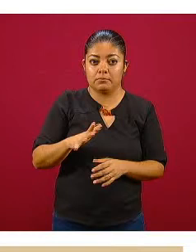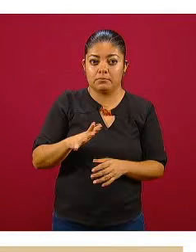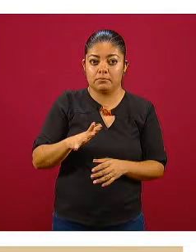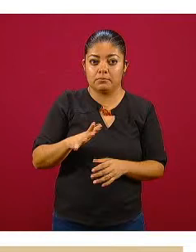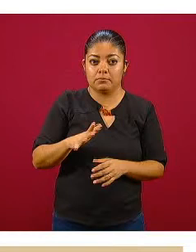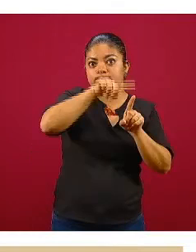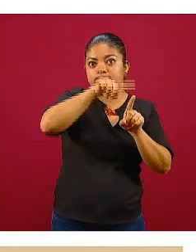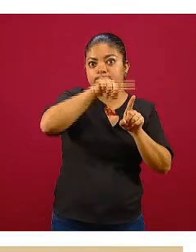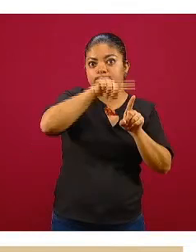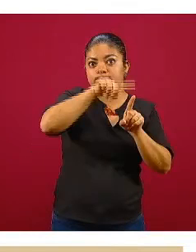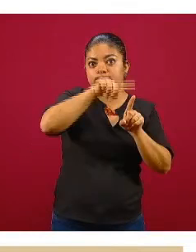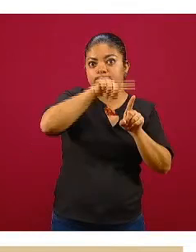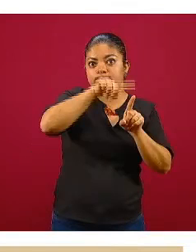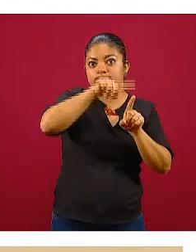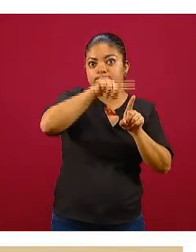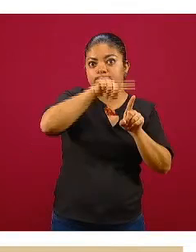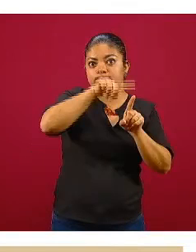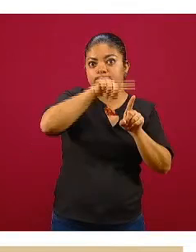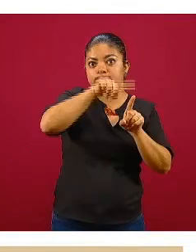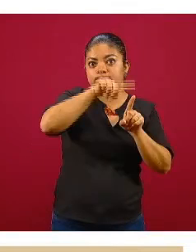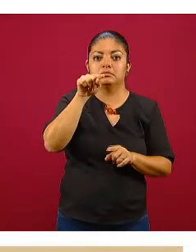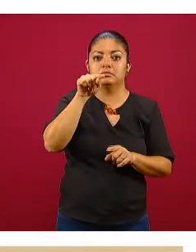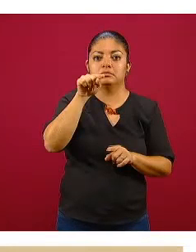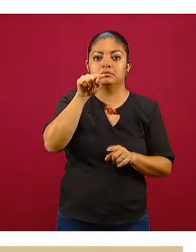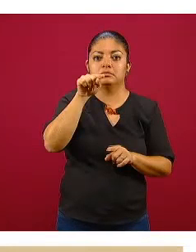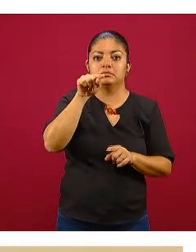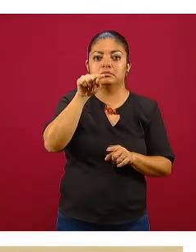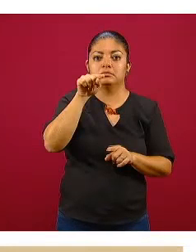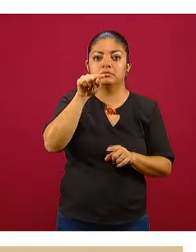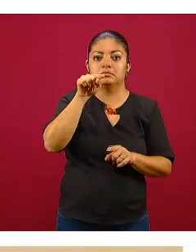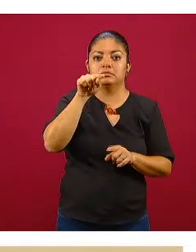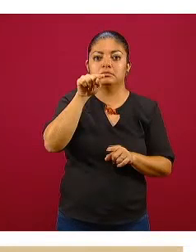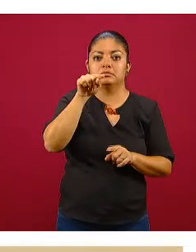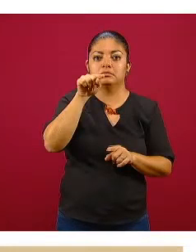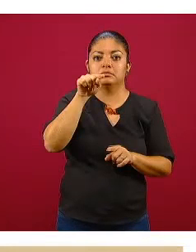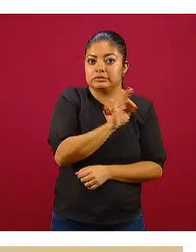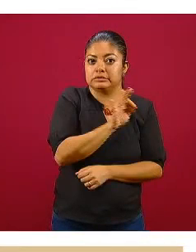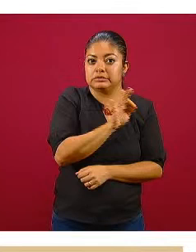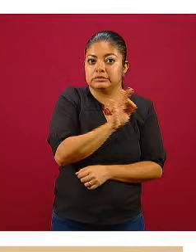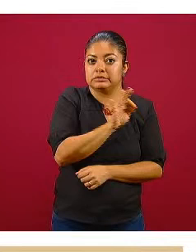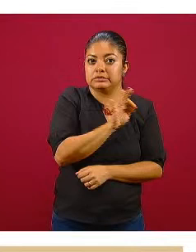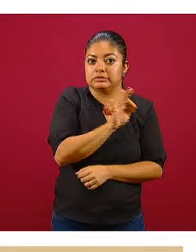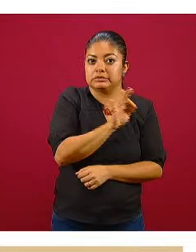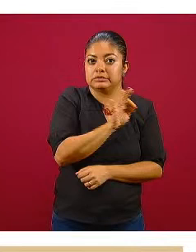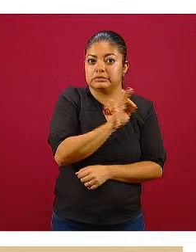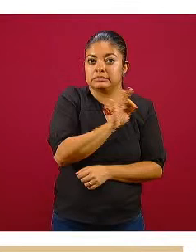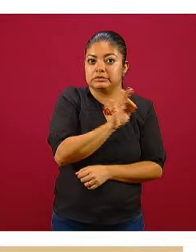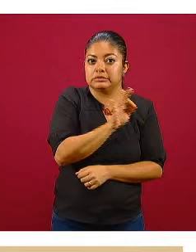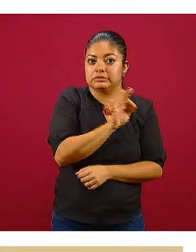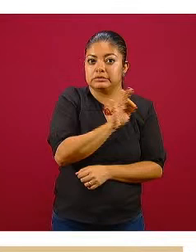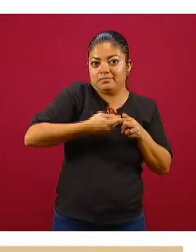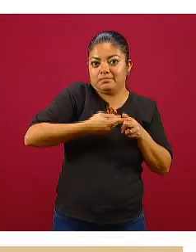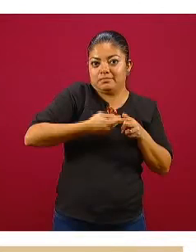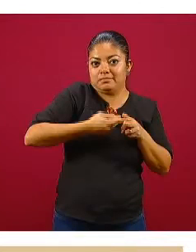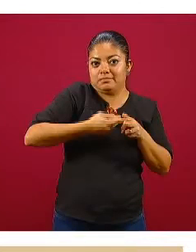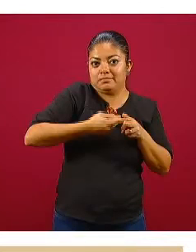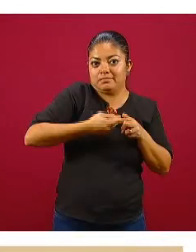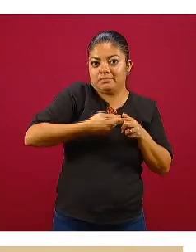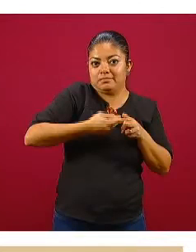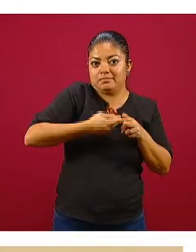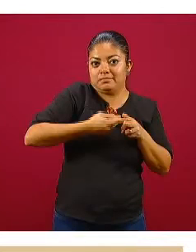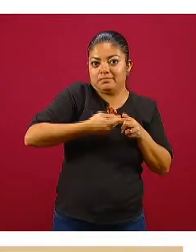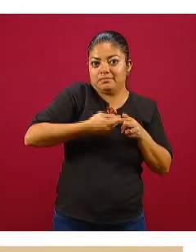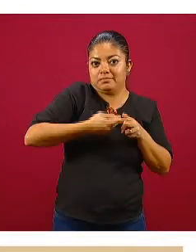adicionamos los casos sospechosos vemos que ya se completan aquí sobre todo respecto a la